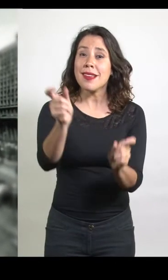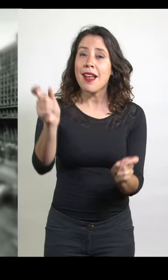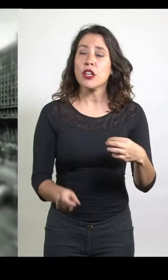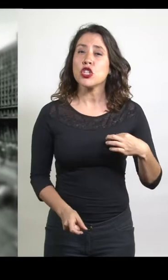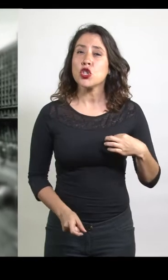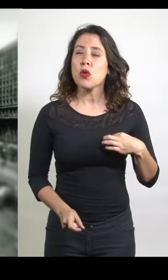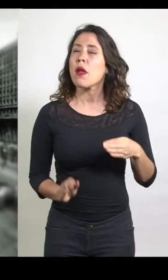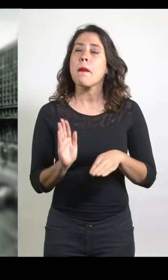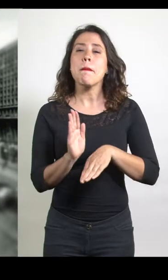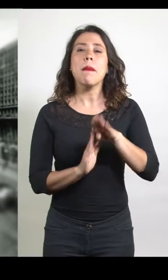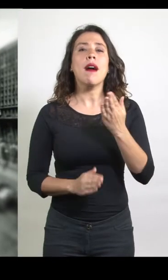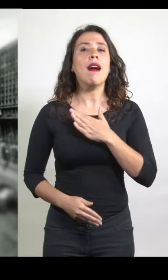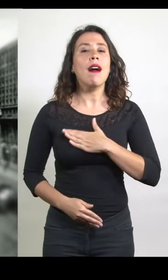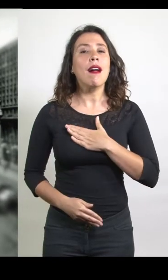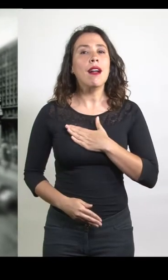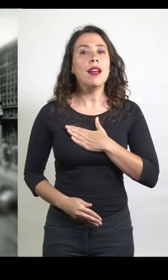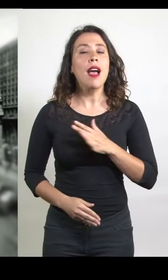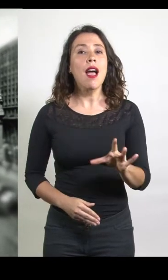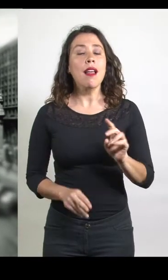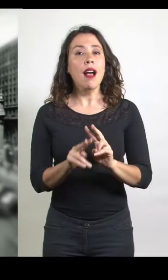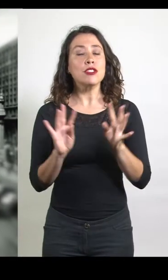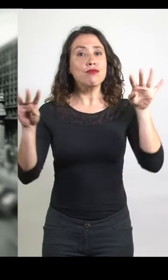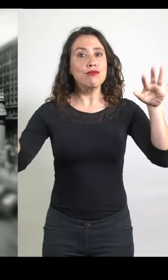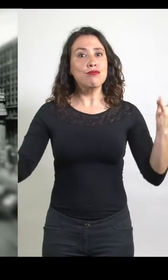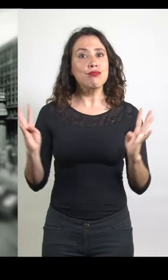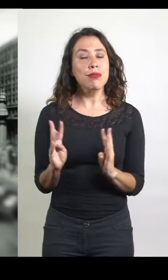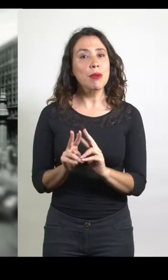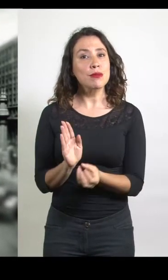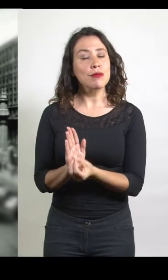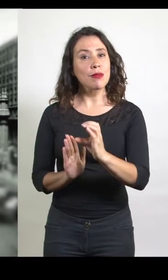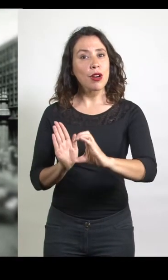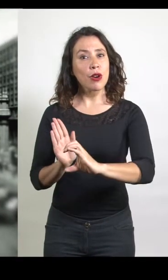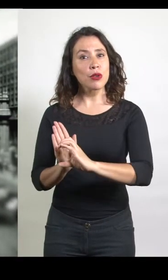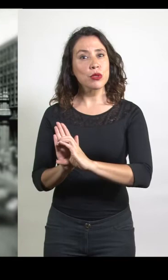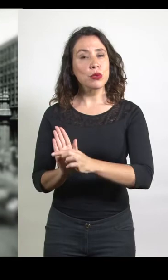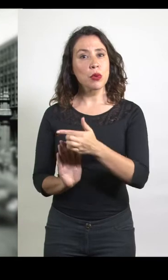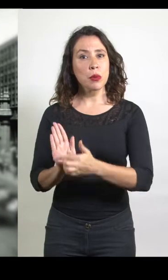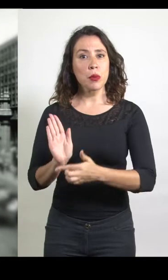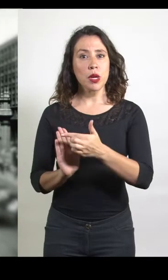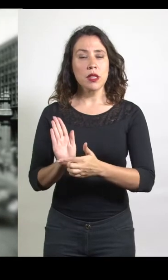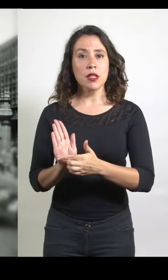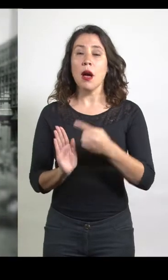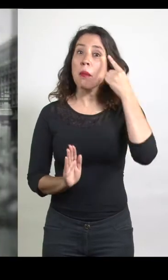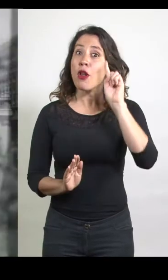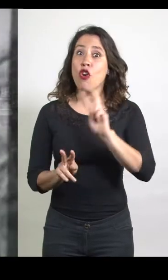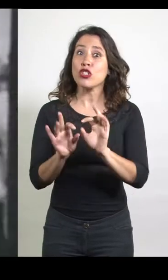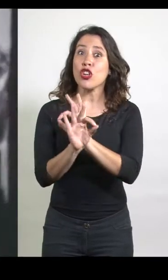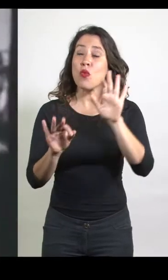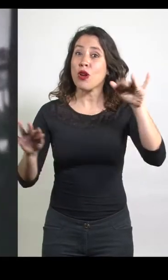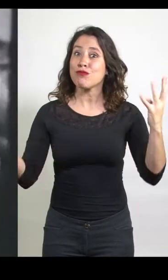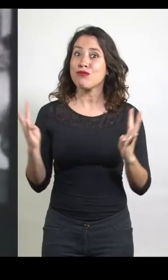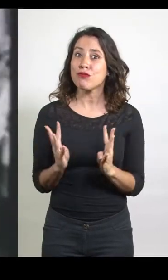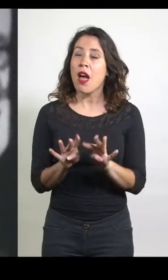ciudadanos que mayoritariamente propusieron elegir una Asamblea Constituyente para una nueva Constitución. No hubo Asamblea.